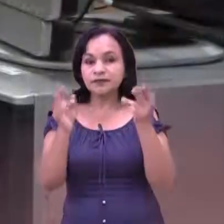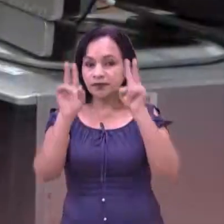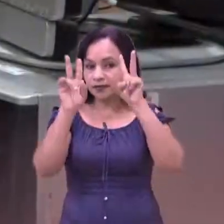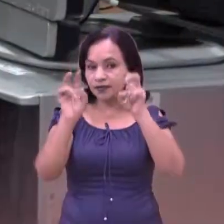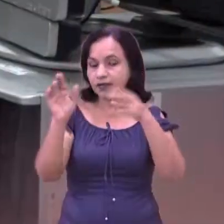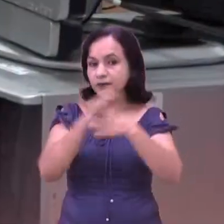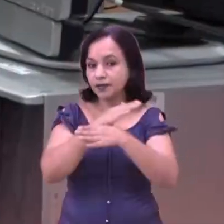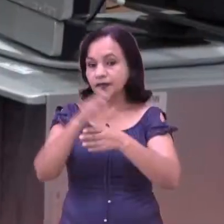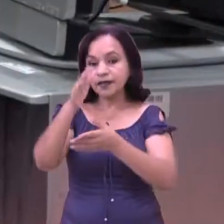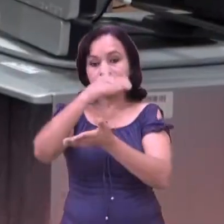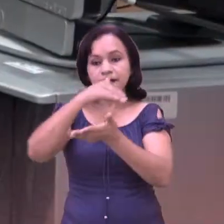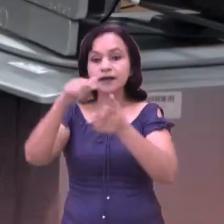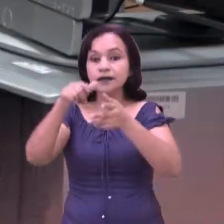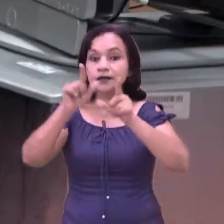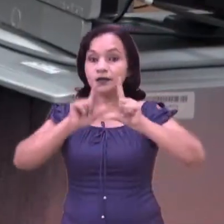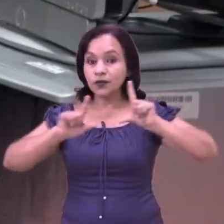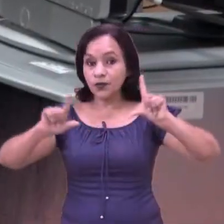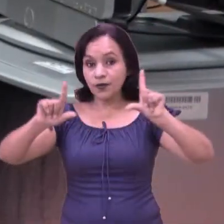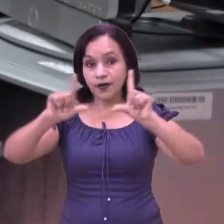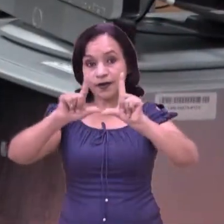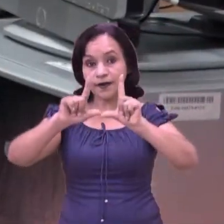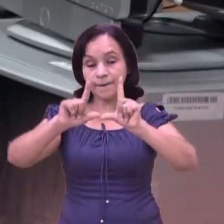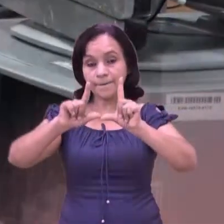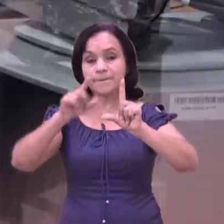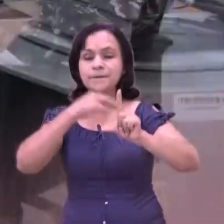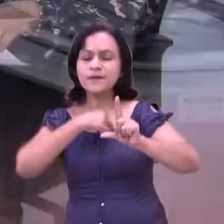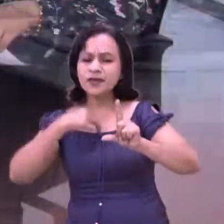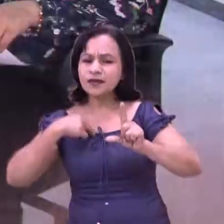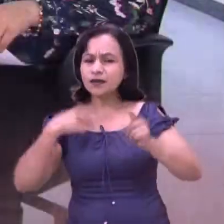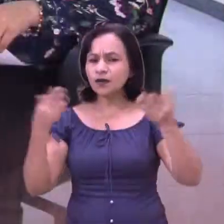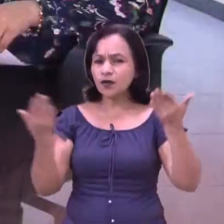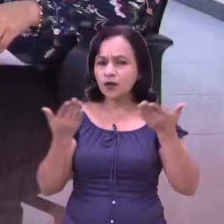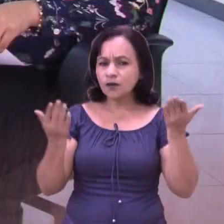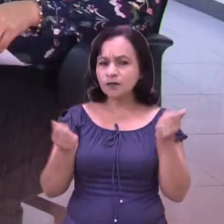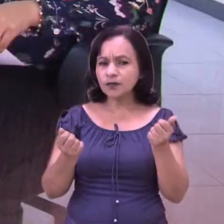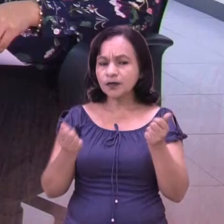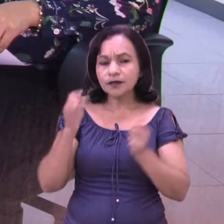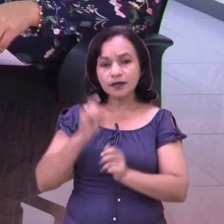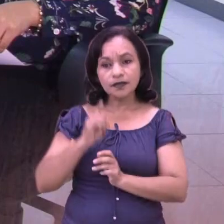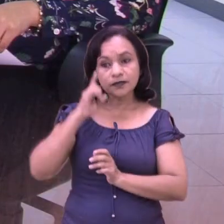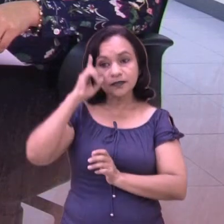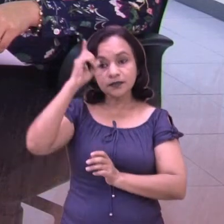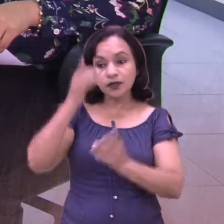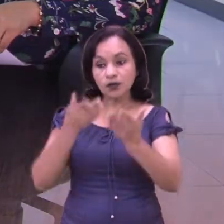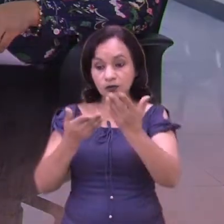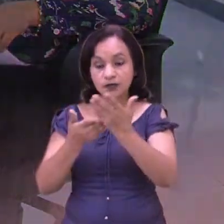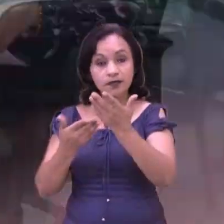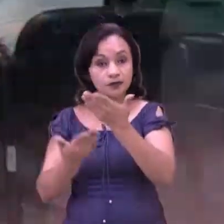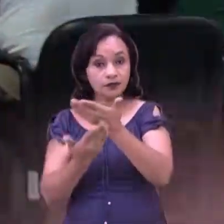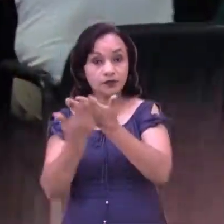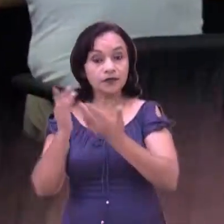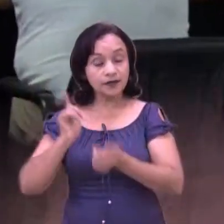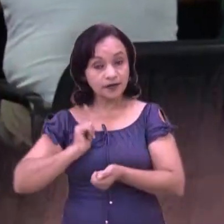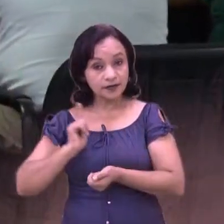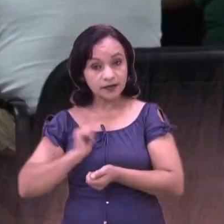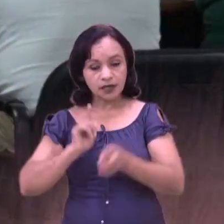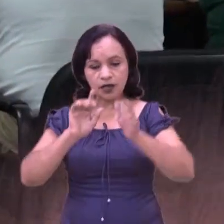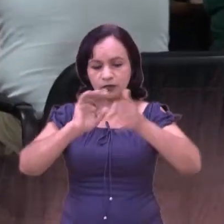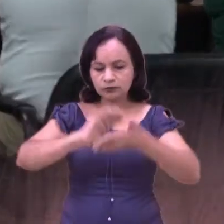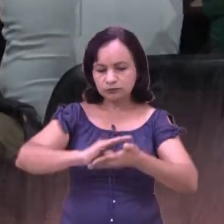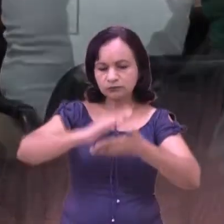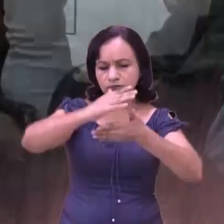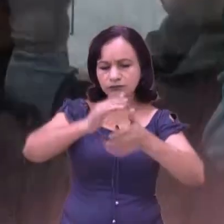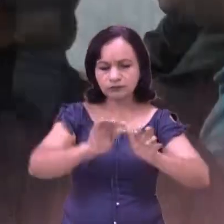compañeros en el manejo de esto. En este centro, lo que iremos haciendo es aprovechando el desarrollo tecnológico